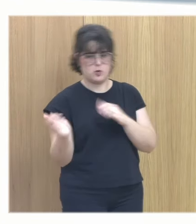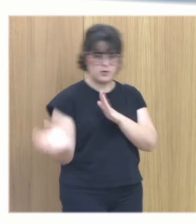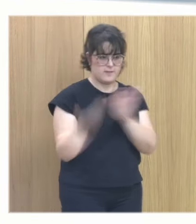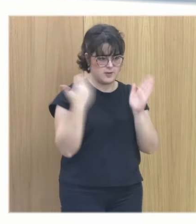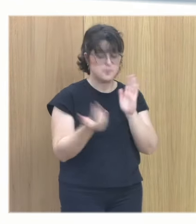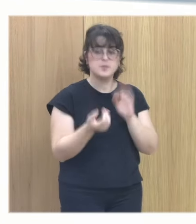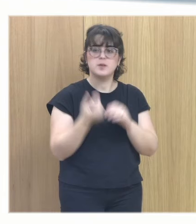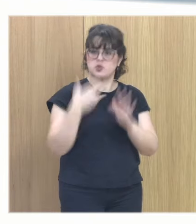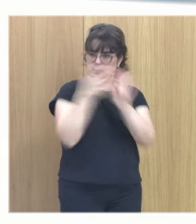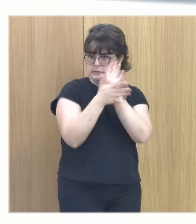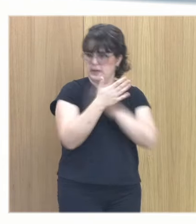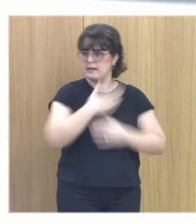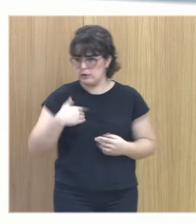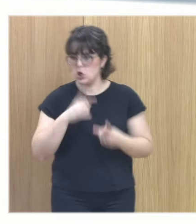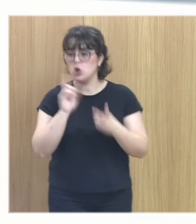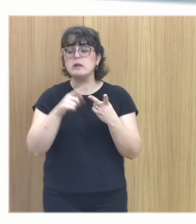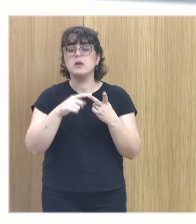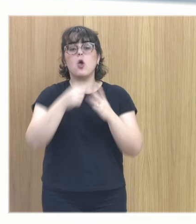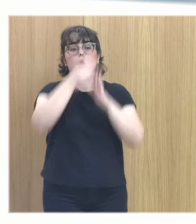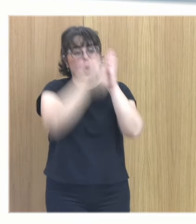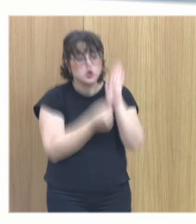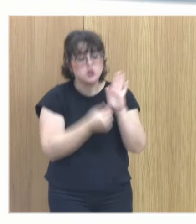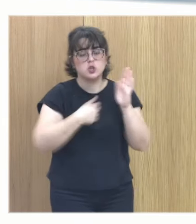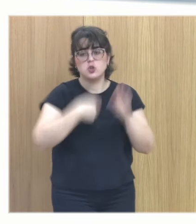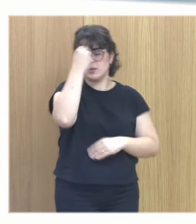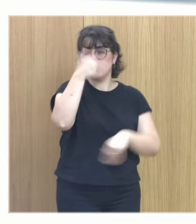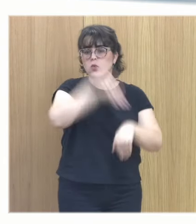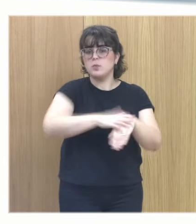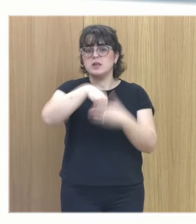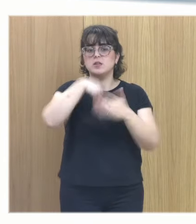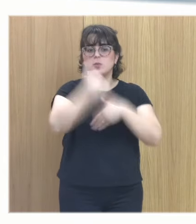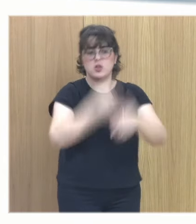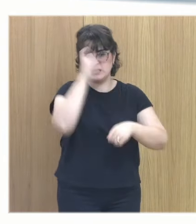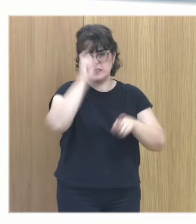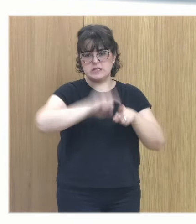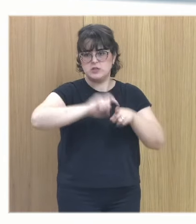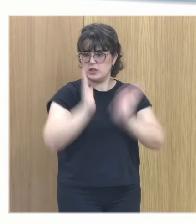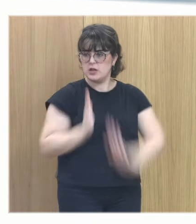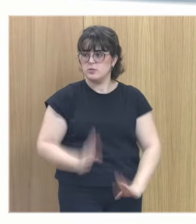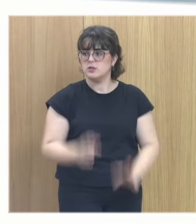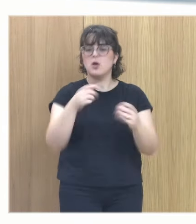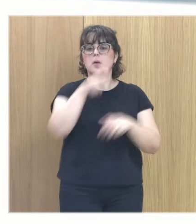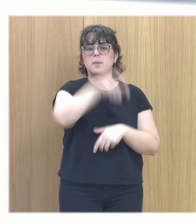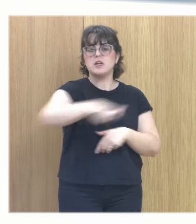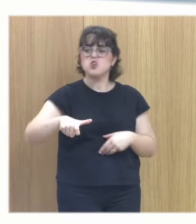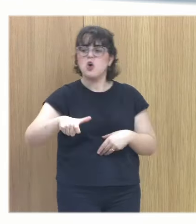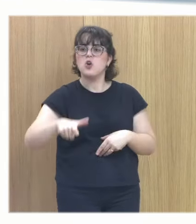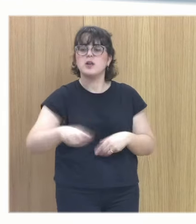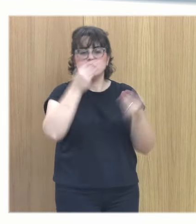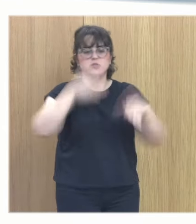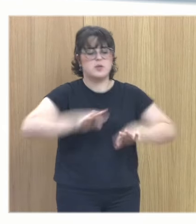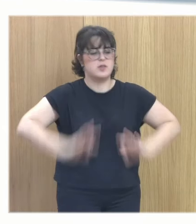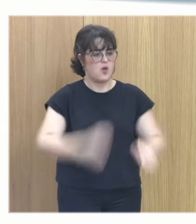explicarla y luego las condiciones que yo creo que hay que cumplir en el proceso psicoterapéutico con personas con historias